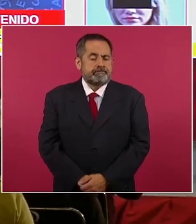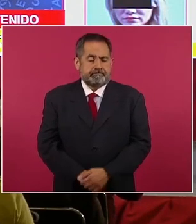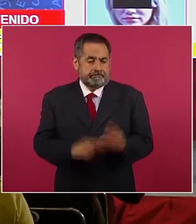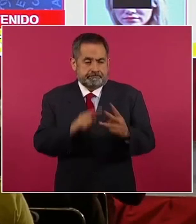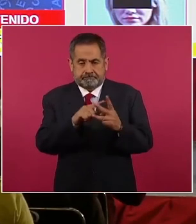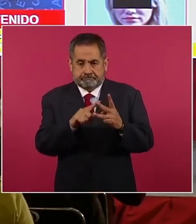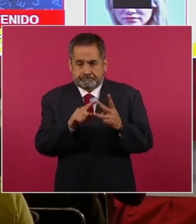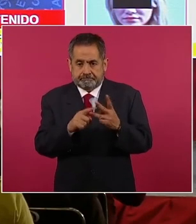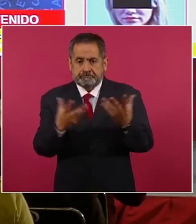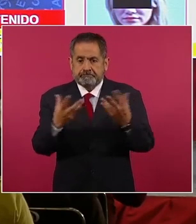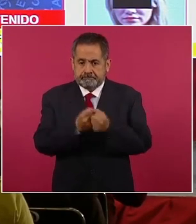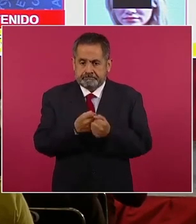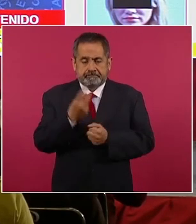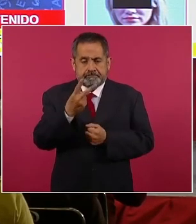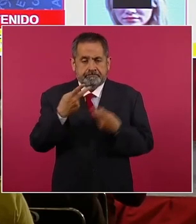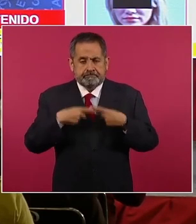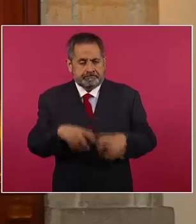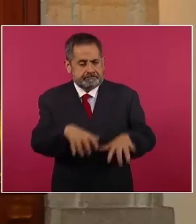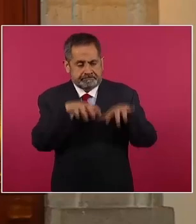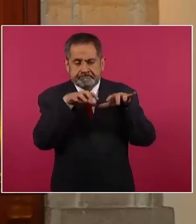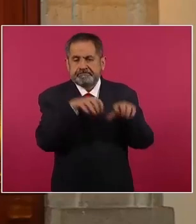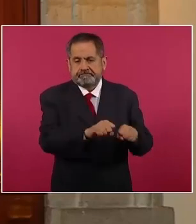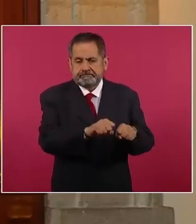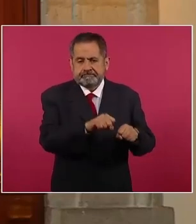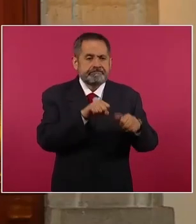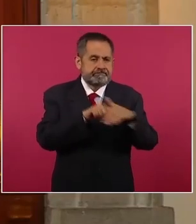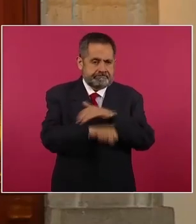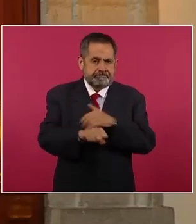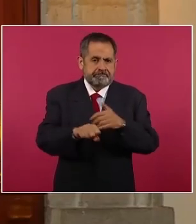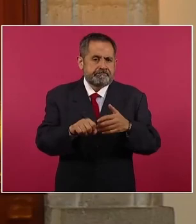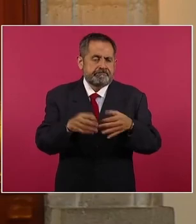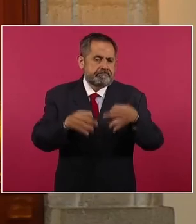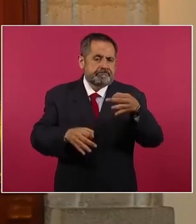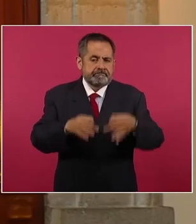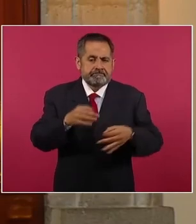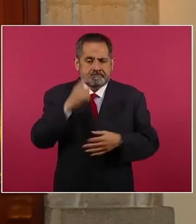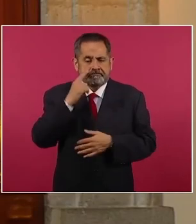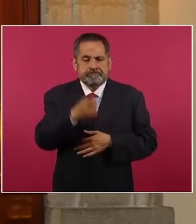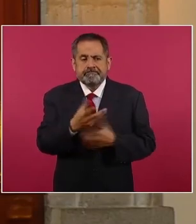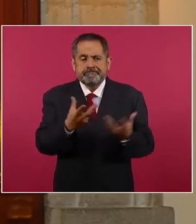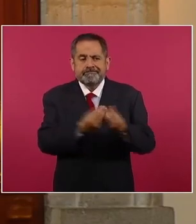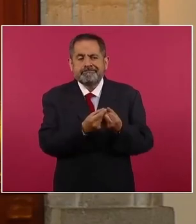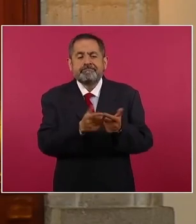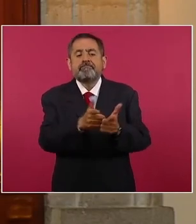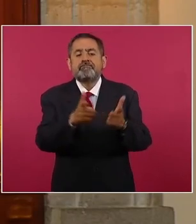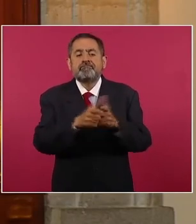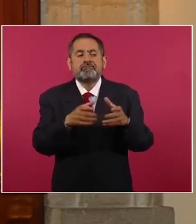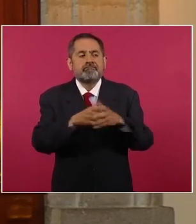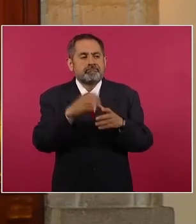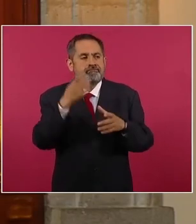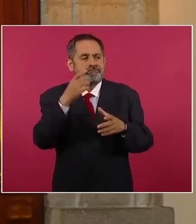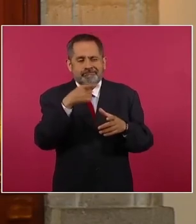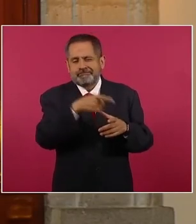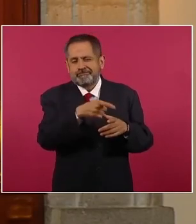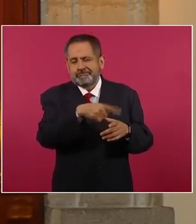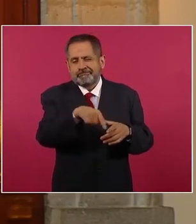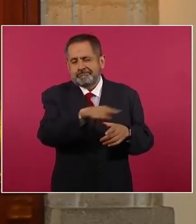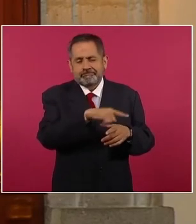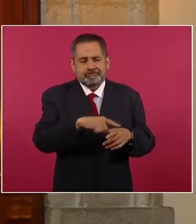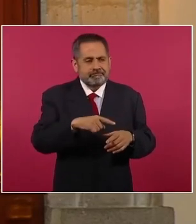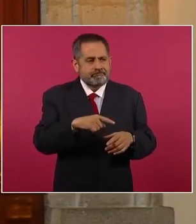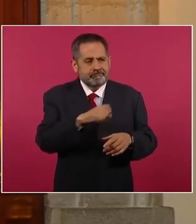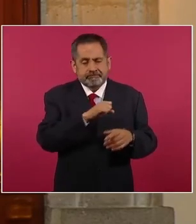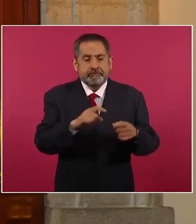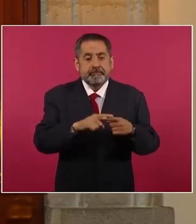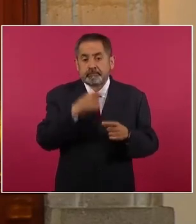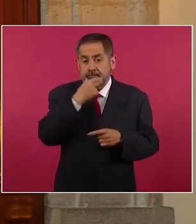fueron detenidas otras dos personas, presuntamente vinculados a la célula criminal. Este individuo, el